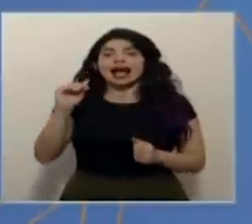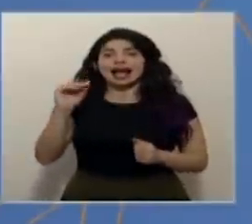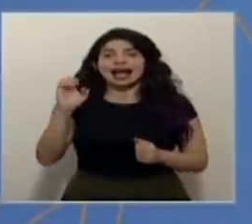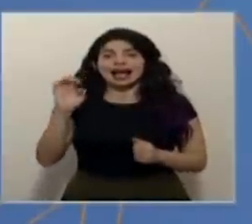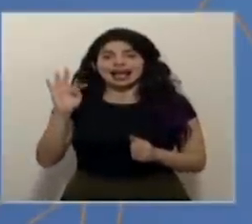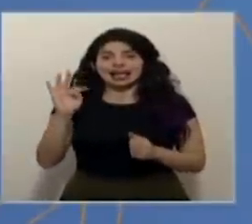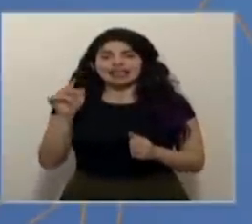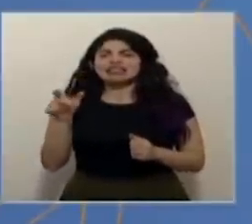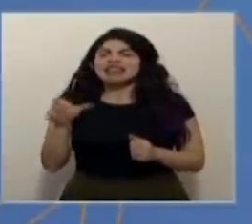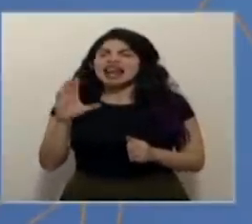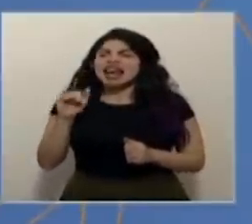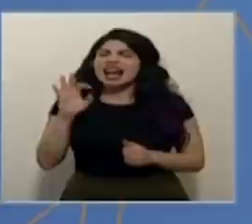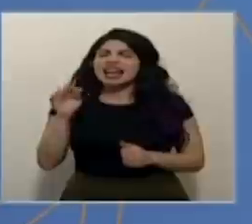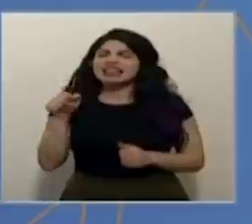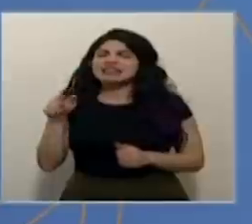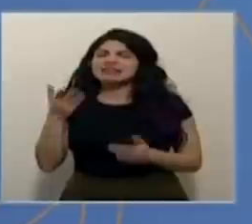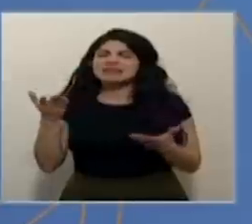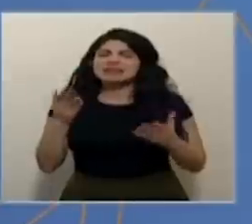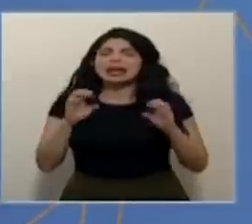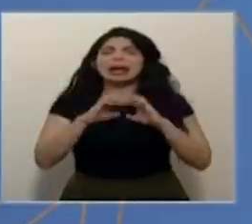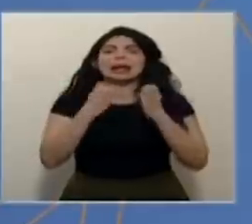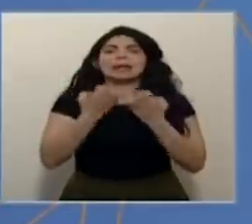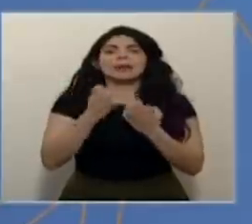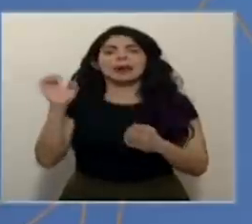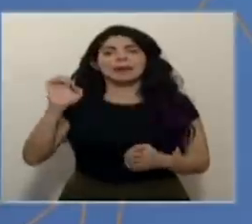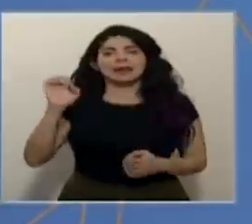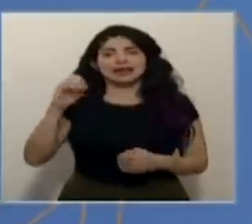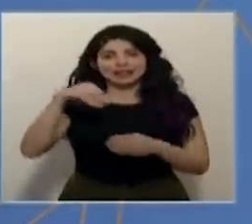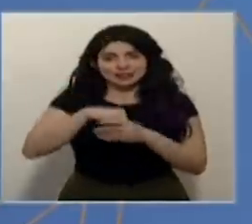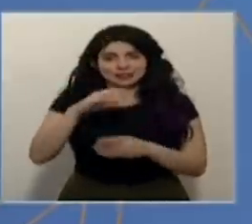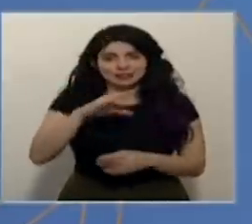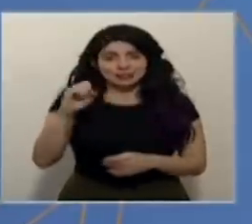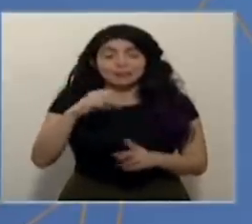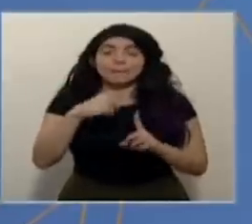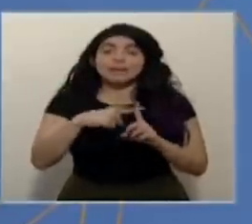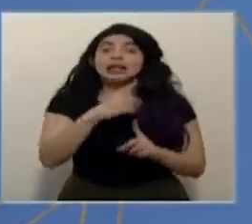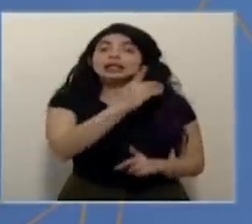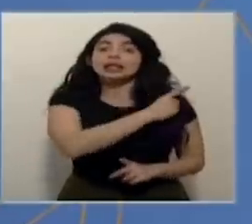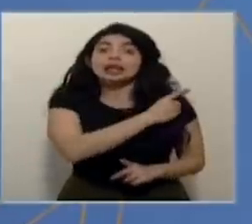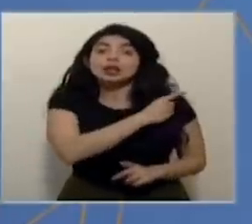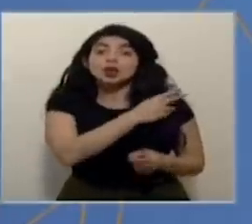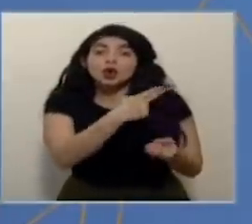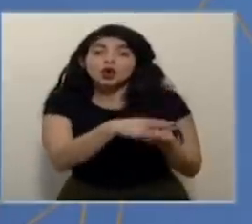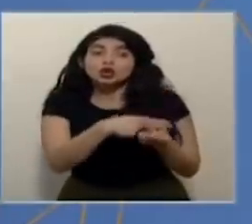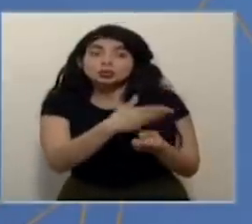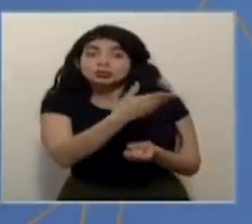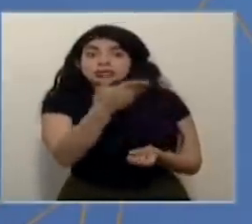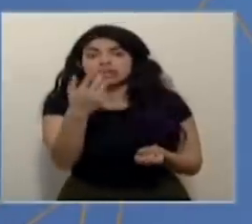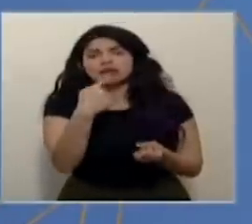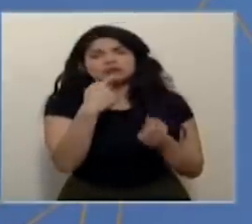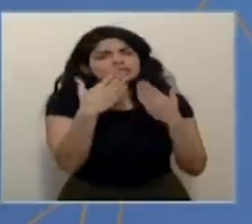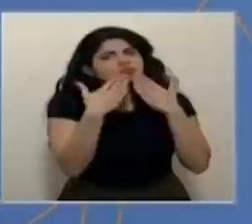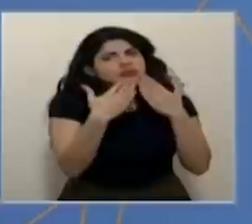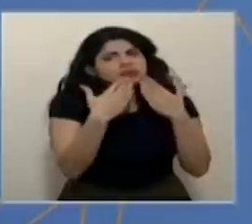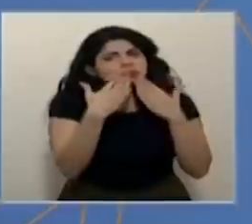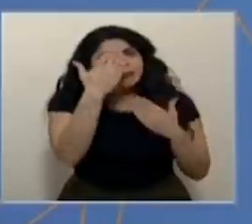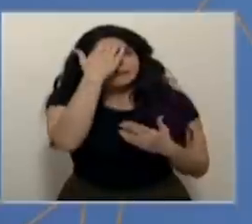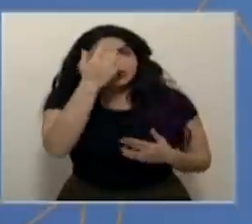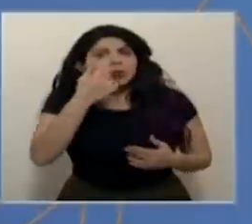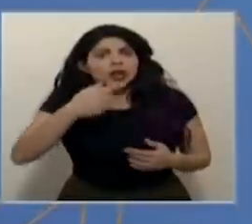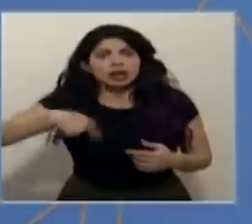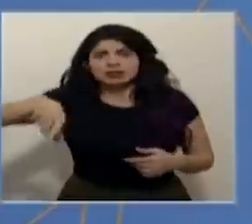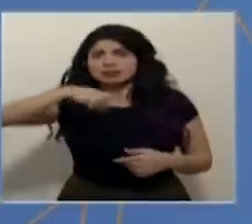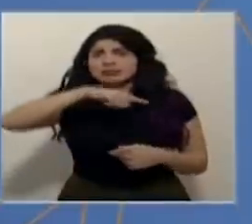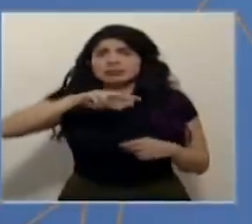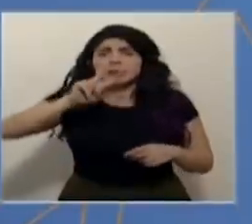que es el equipo de emergencias de la caja, y con los directores de los hospitales, a quienes les agradezco muchísimo porque hemos estado en